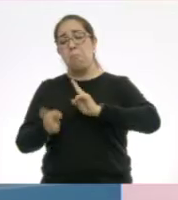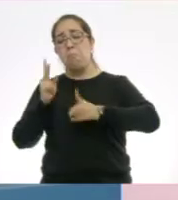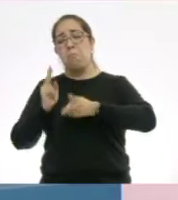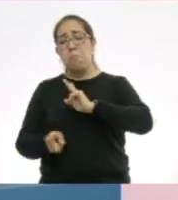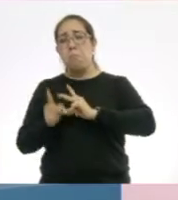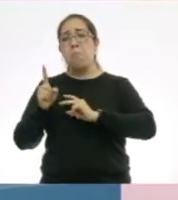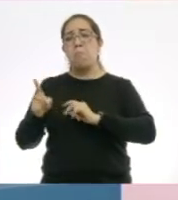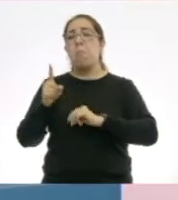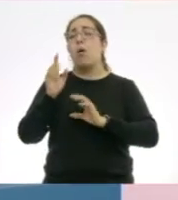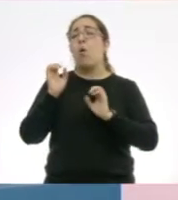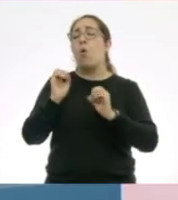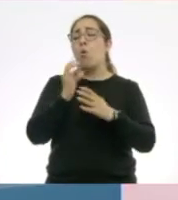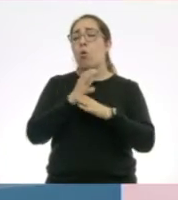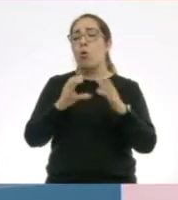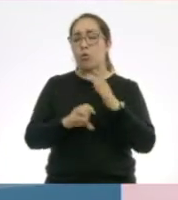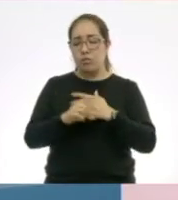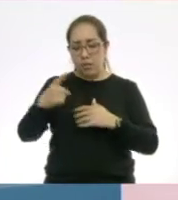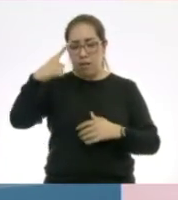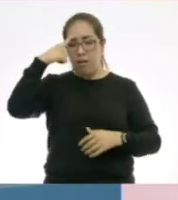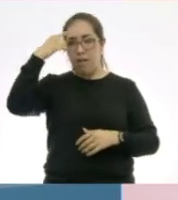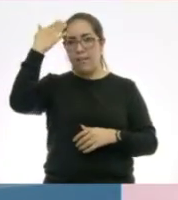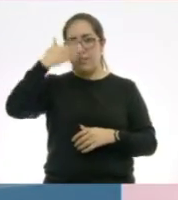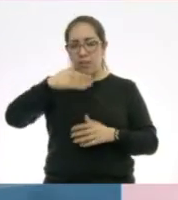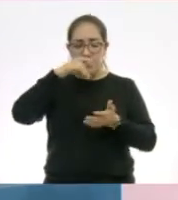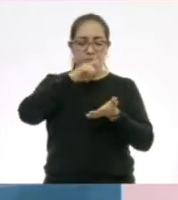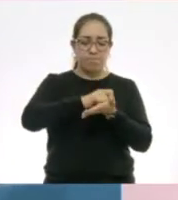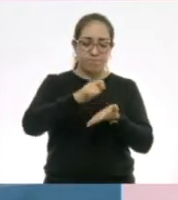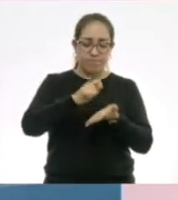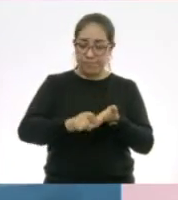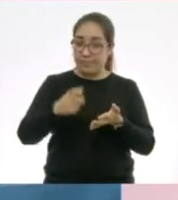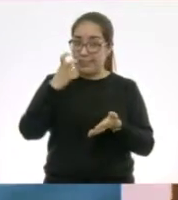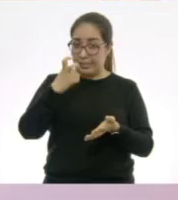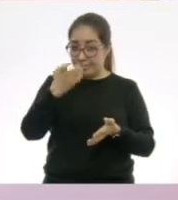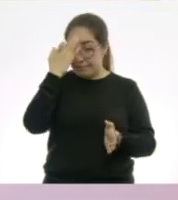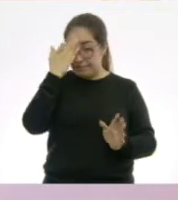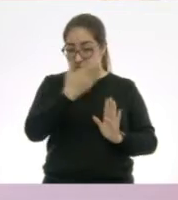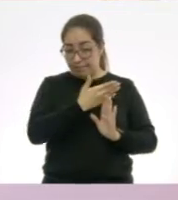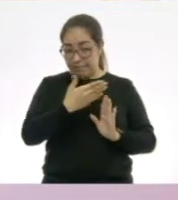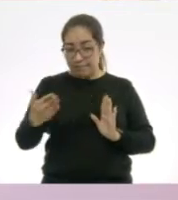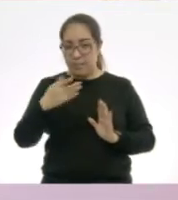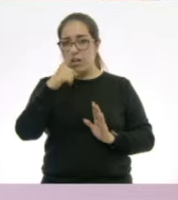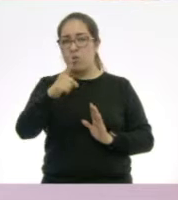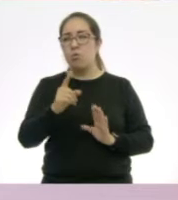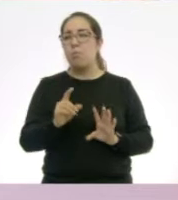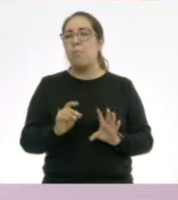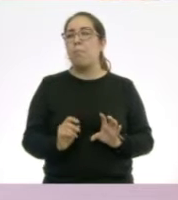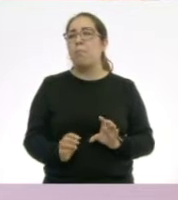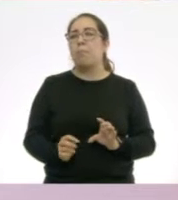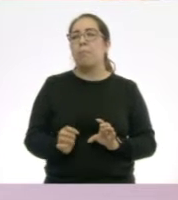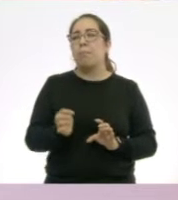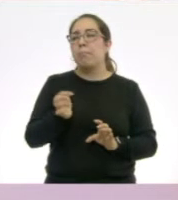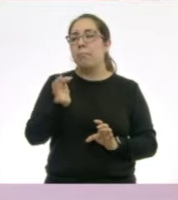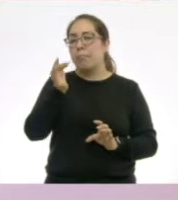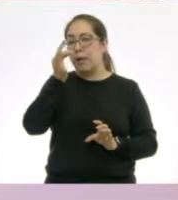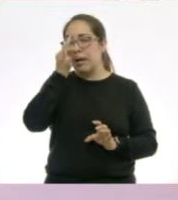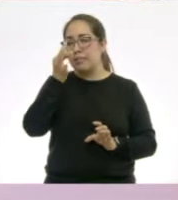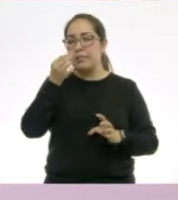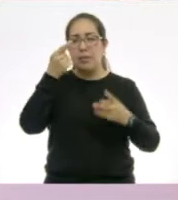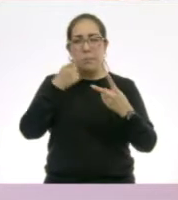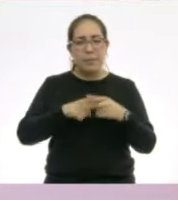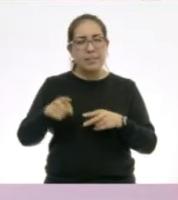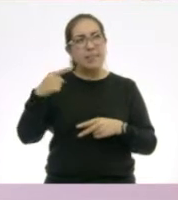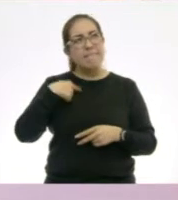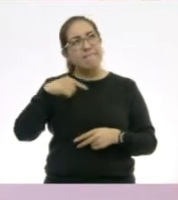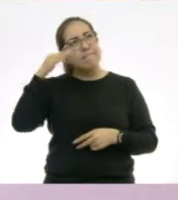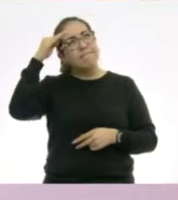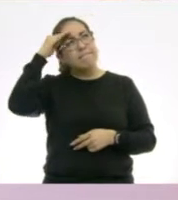que ya sabes y lo que quieres saber. Este es el momento en el que tú estás apenas pensando de qué